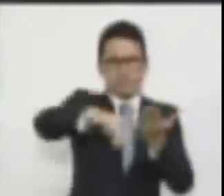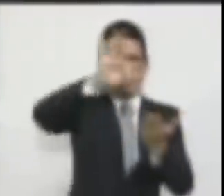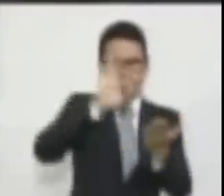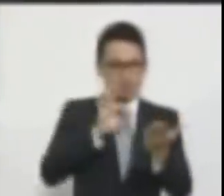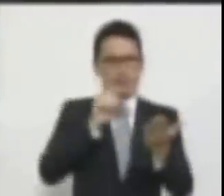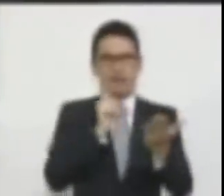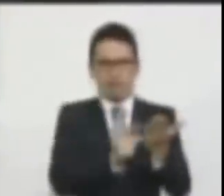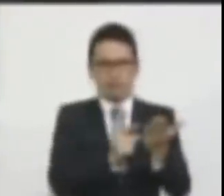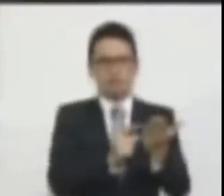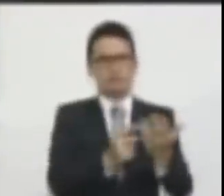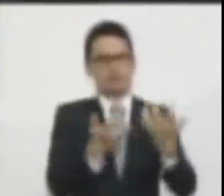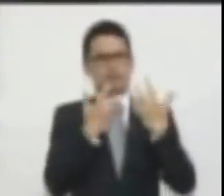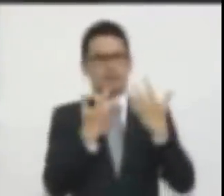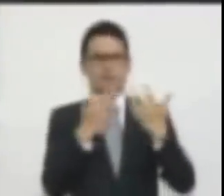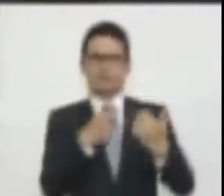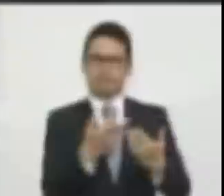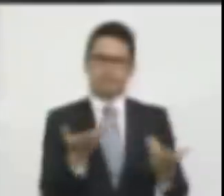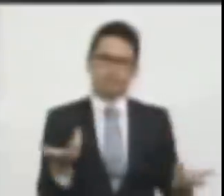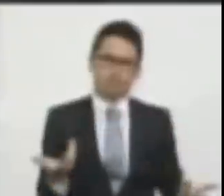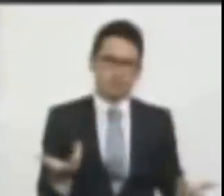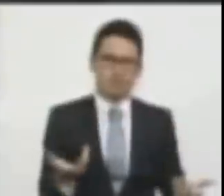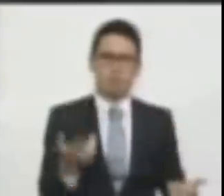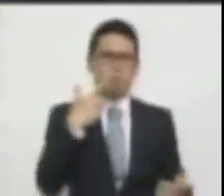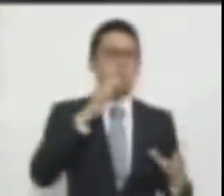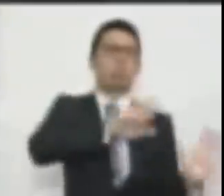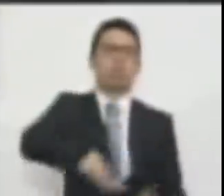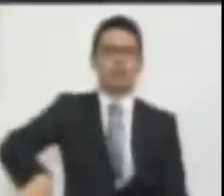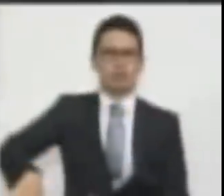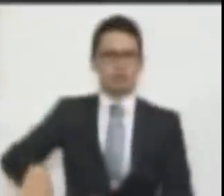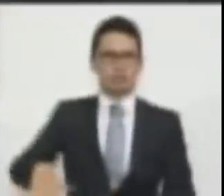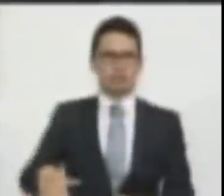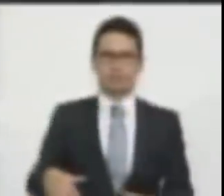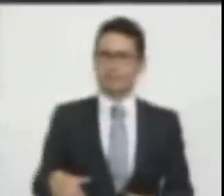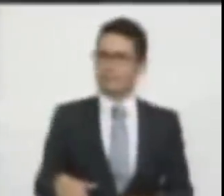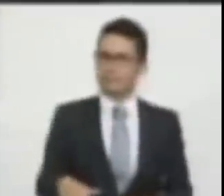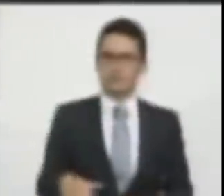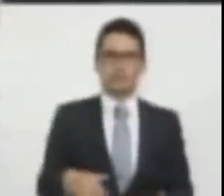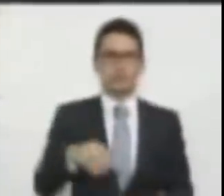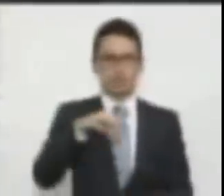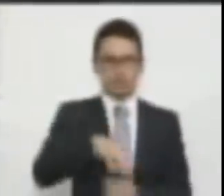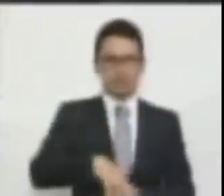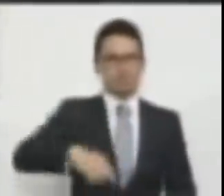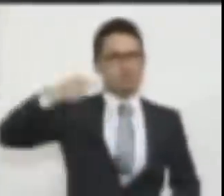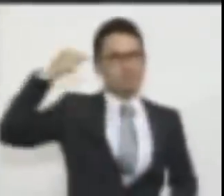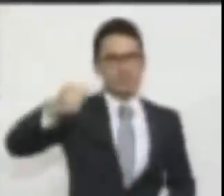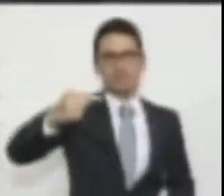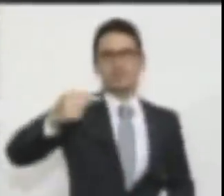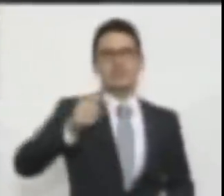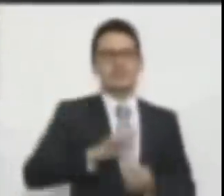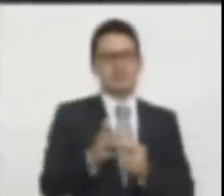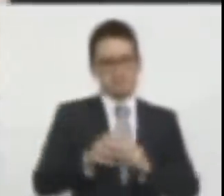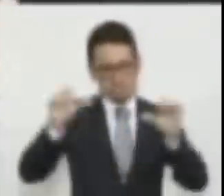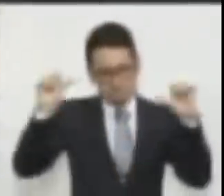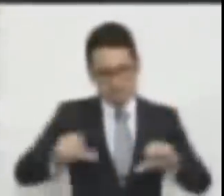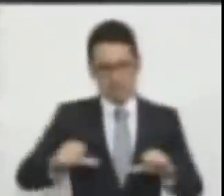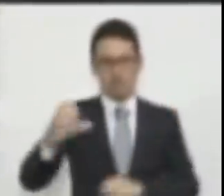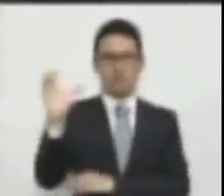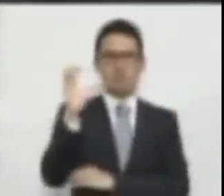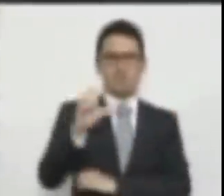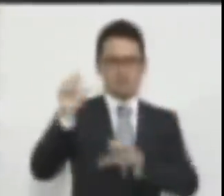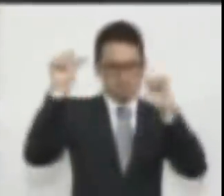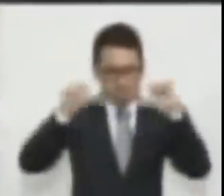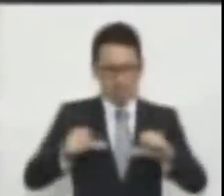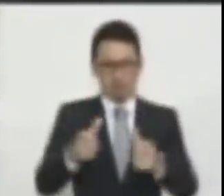yo creo que se debe votar negativamente porque es malo para el país malo para el